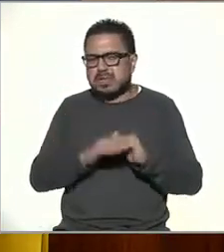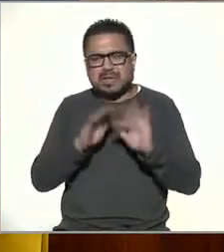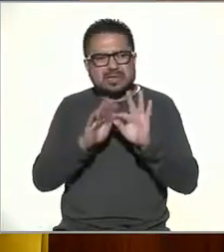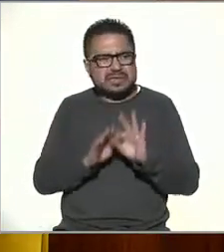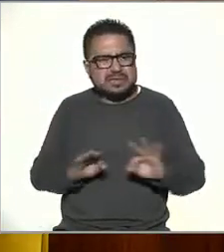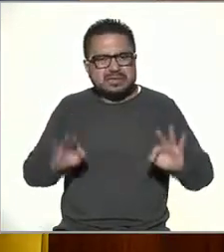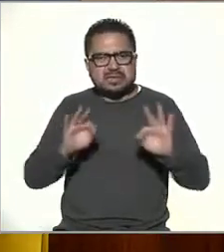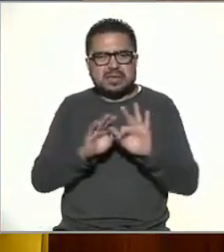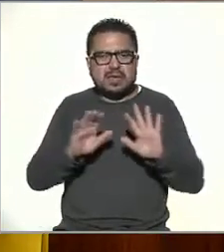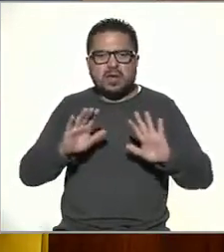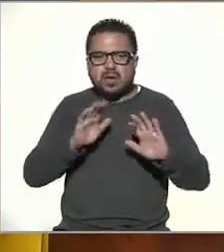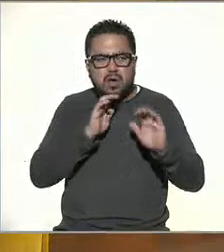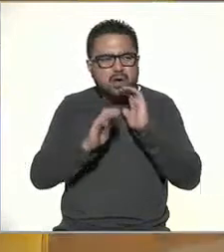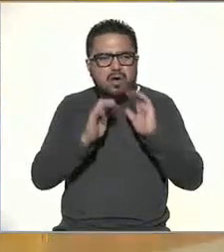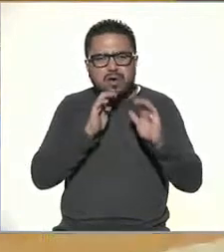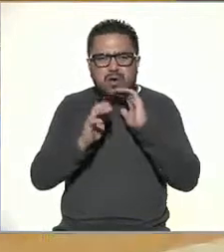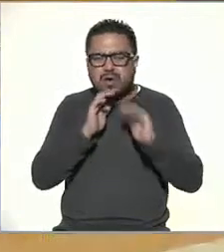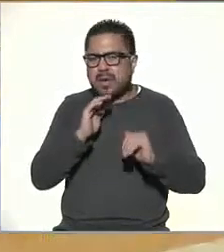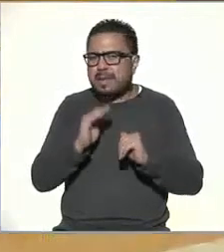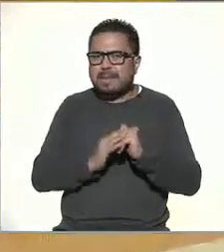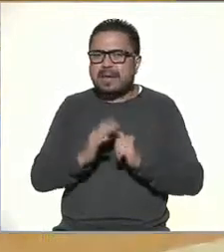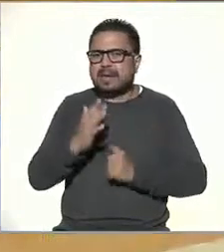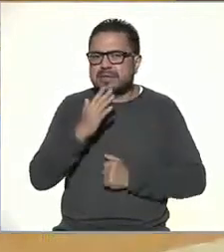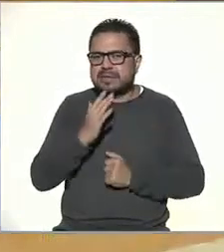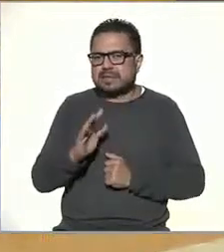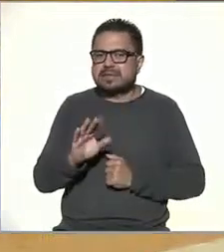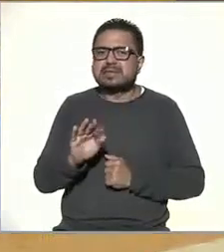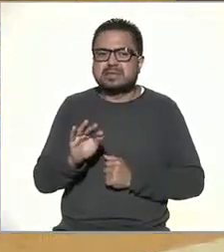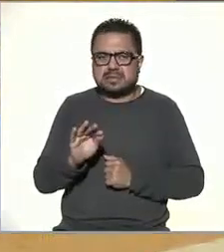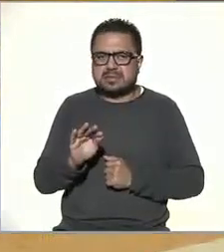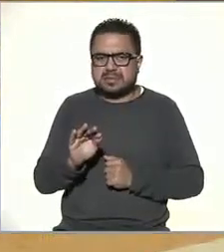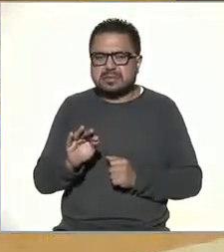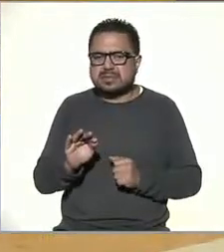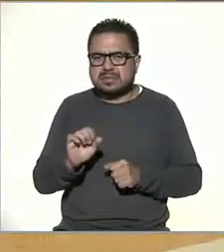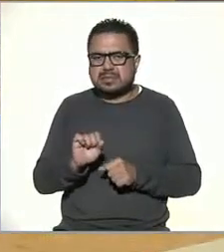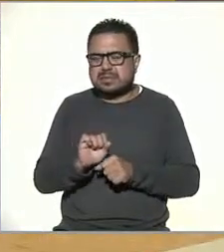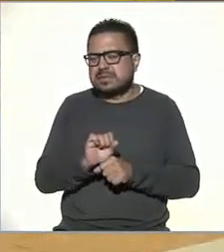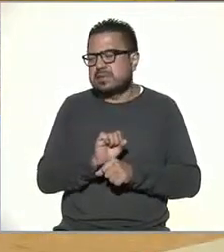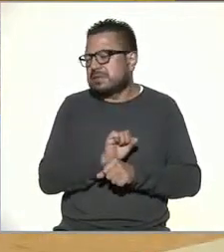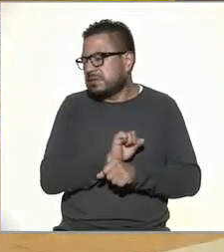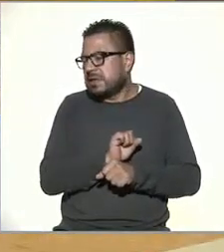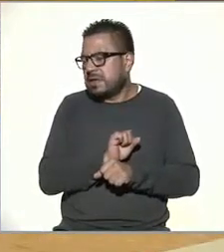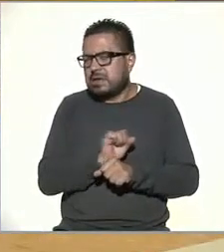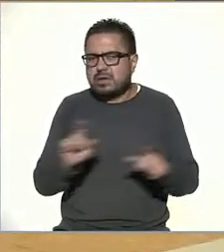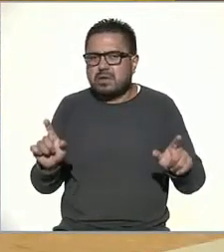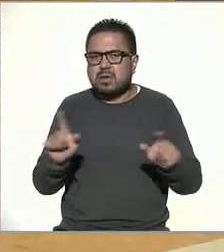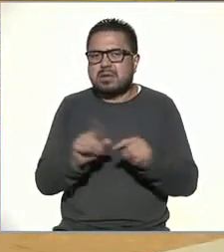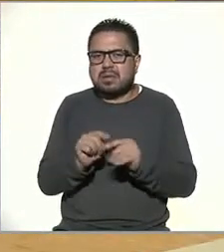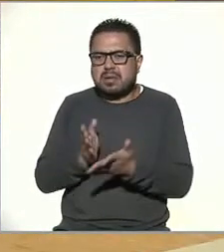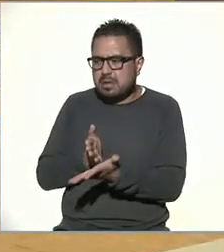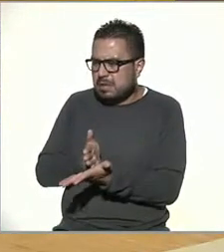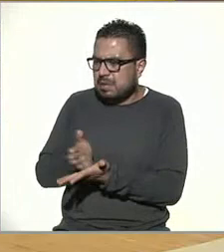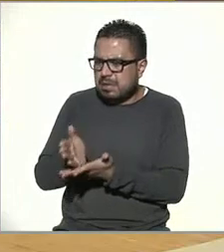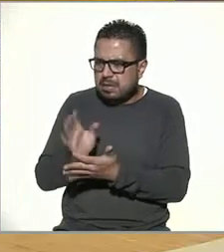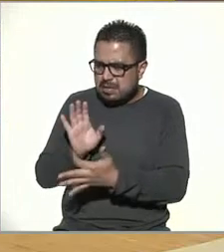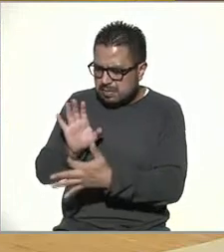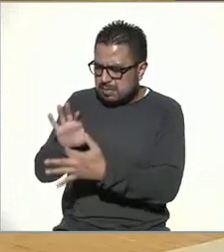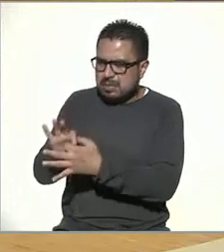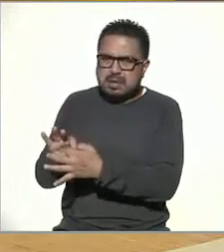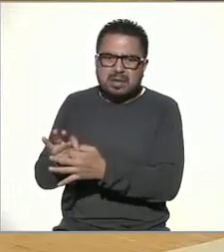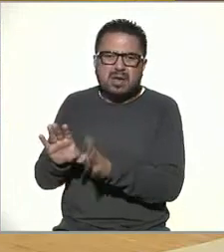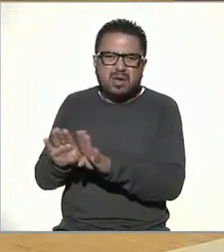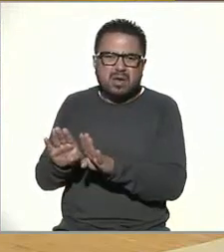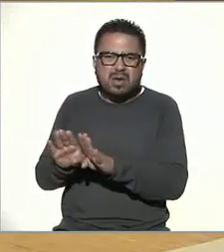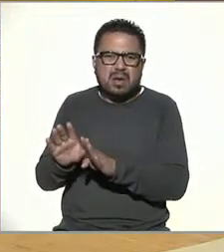para una comunicación muy sencilla, muy sencilla donde ya nada más se entra a conectar tipo